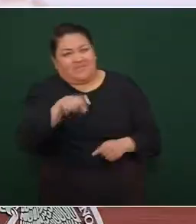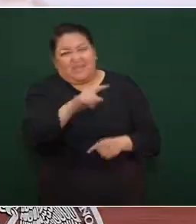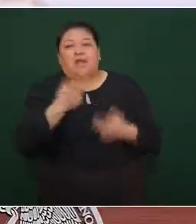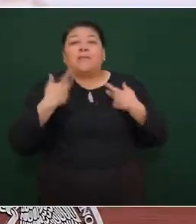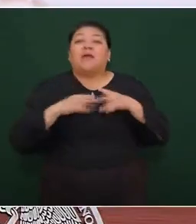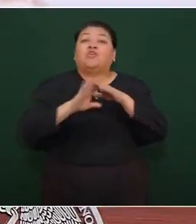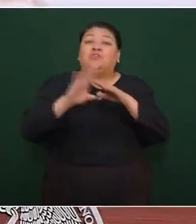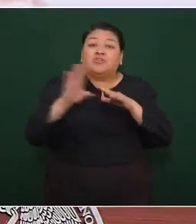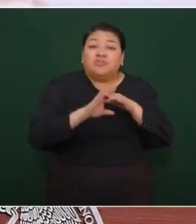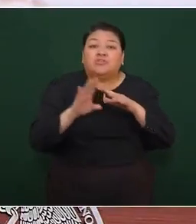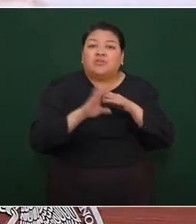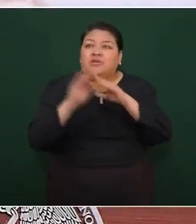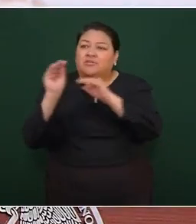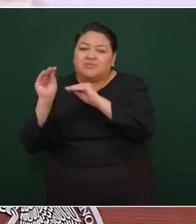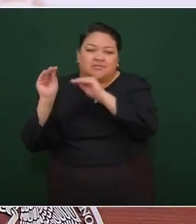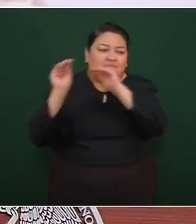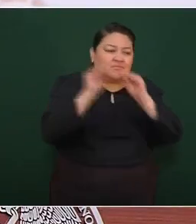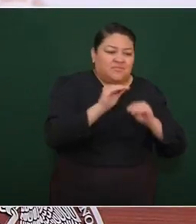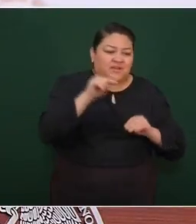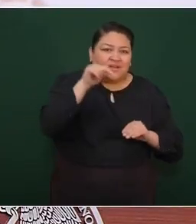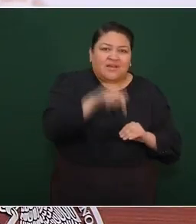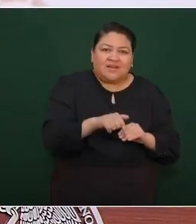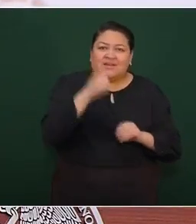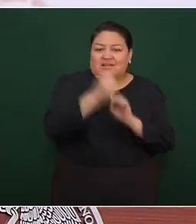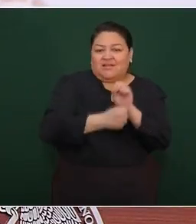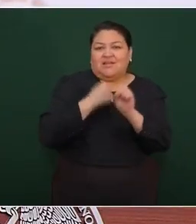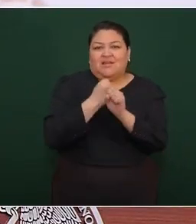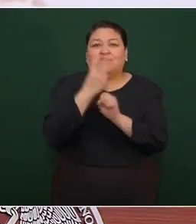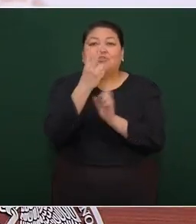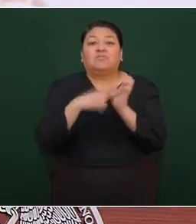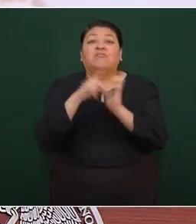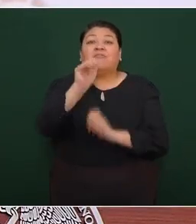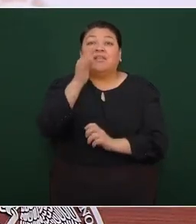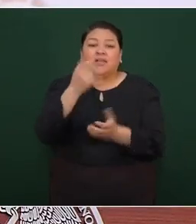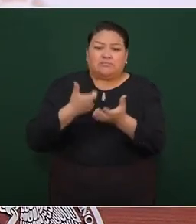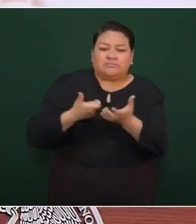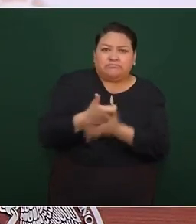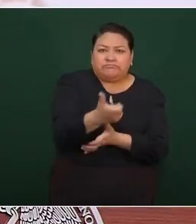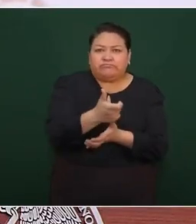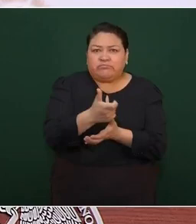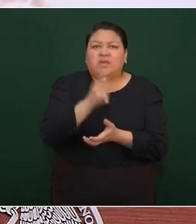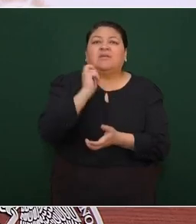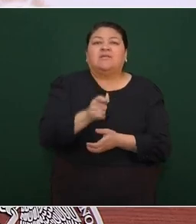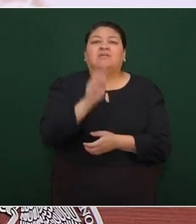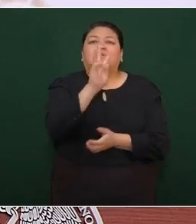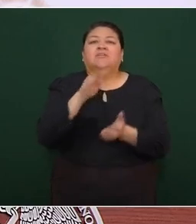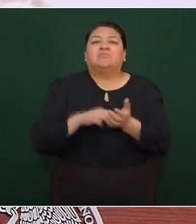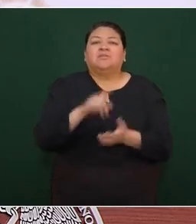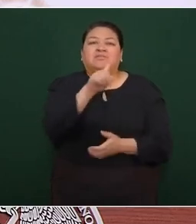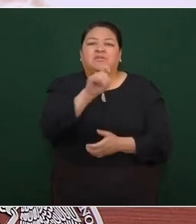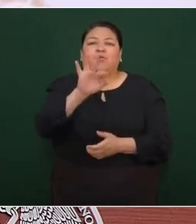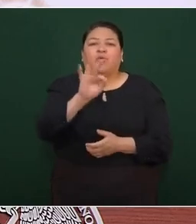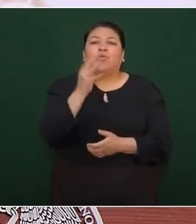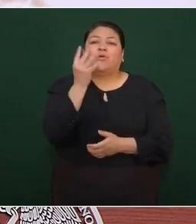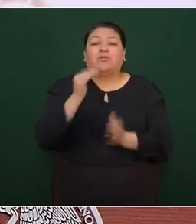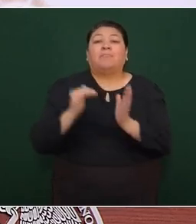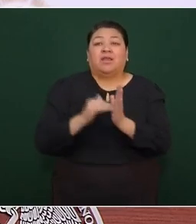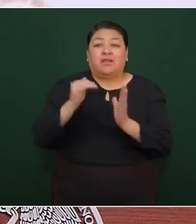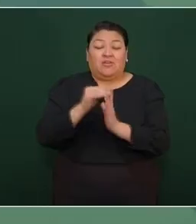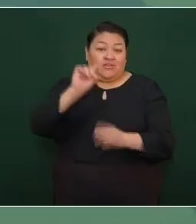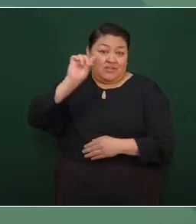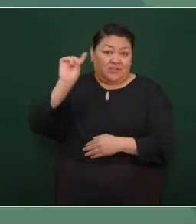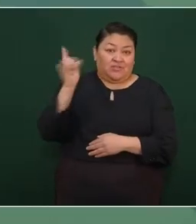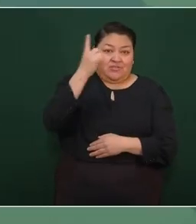migrantes que volvieron a hacer historia, pues en 2023 mandaron 3 mil 144 millones de dólares por